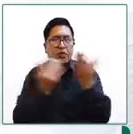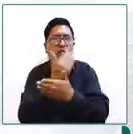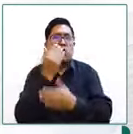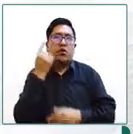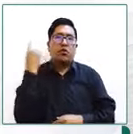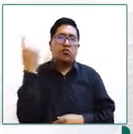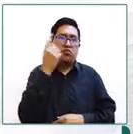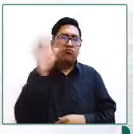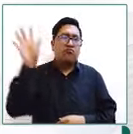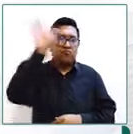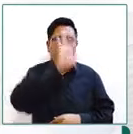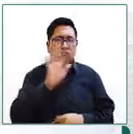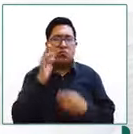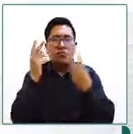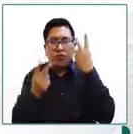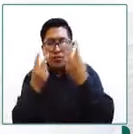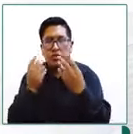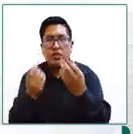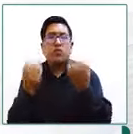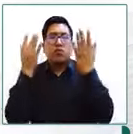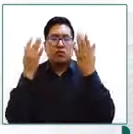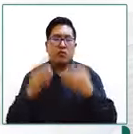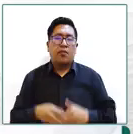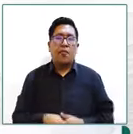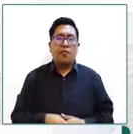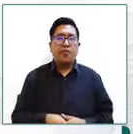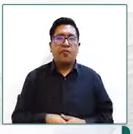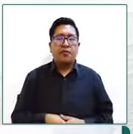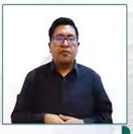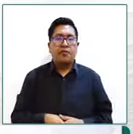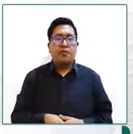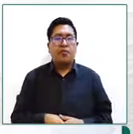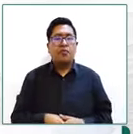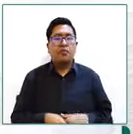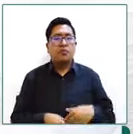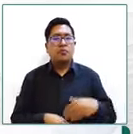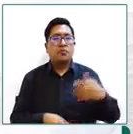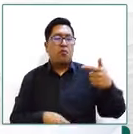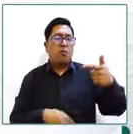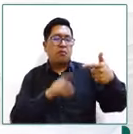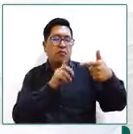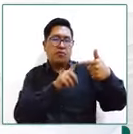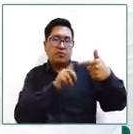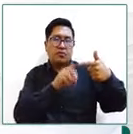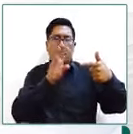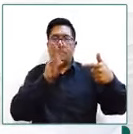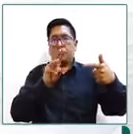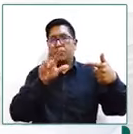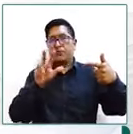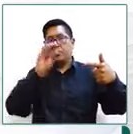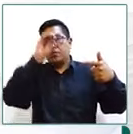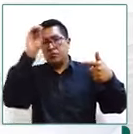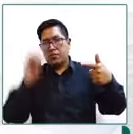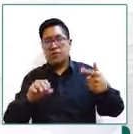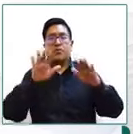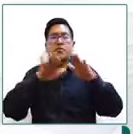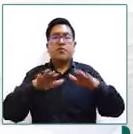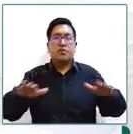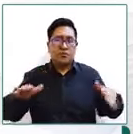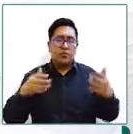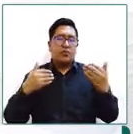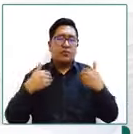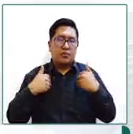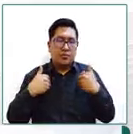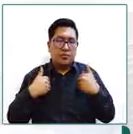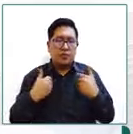respecto a las visitas de integración de integración el 63% de las niñas niños y adolescentes cuentan